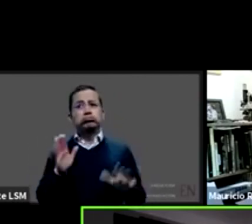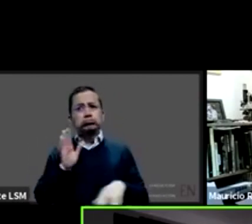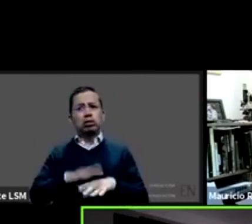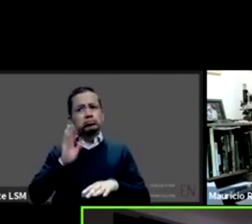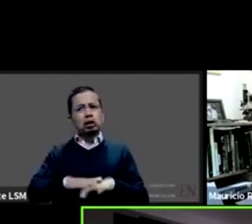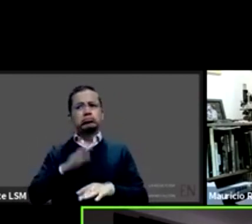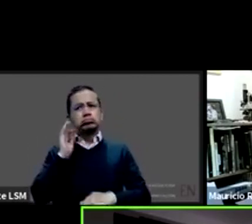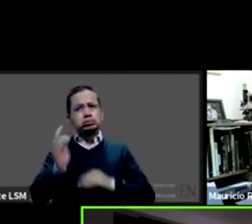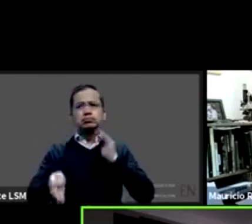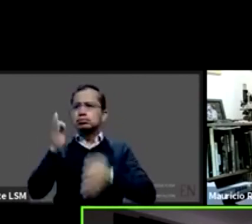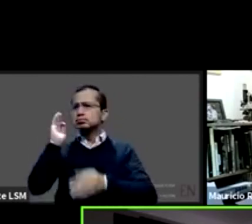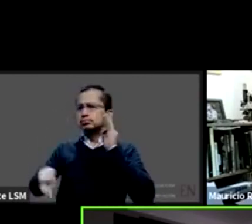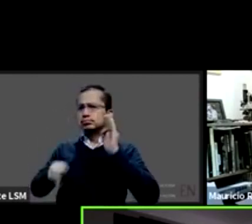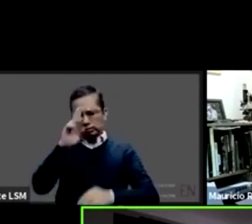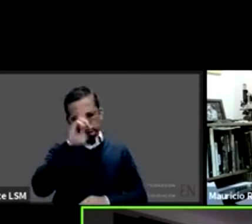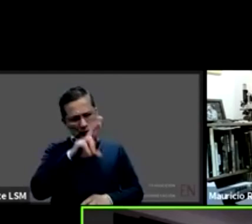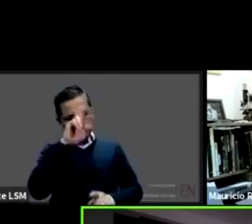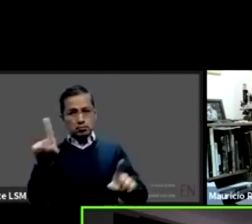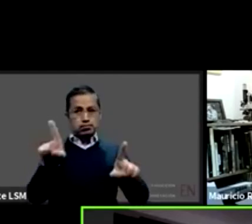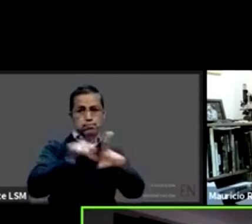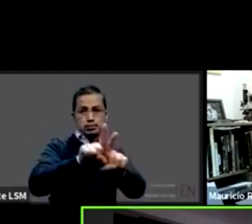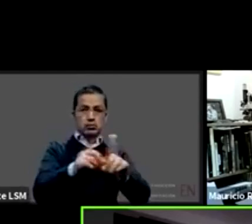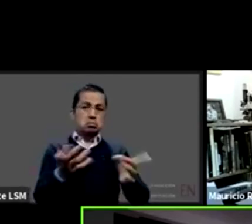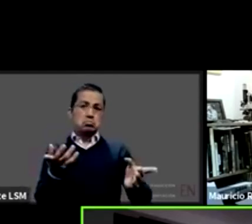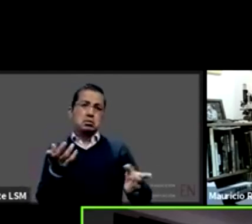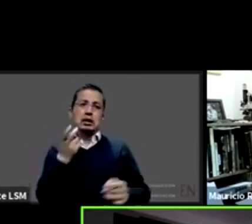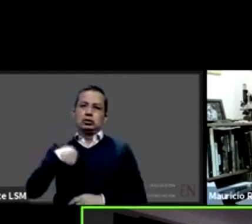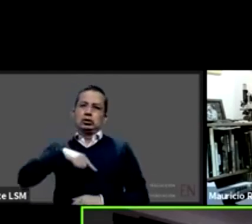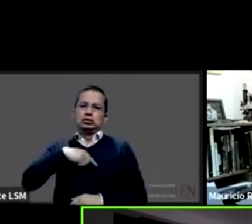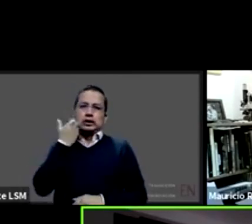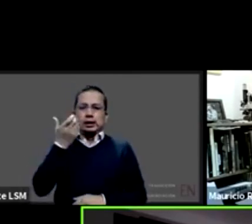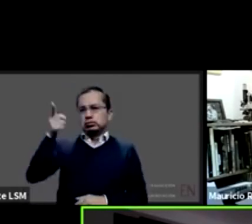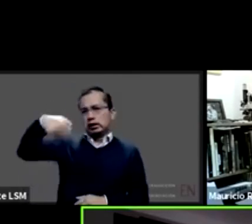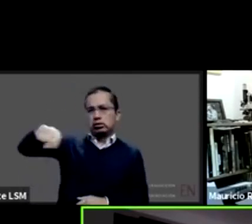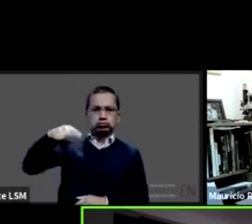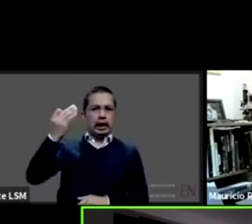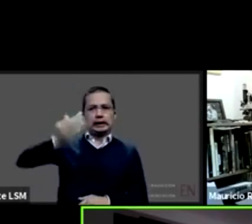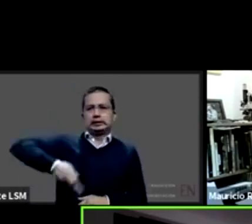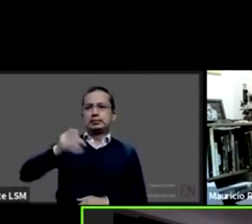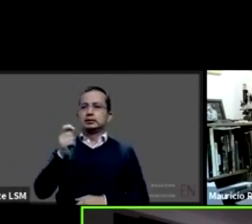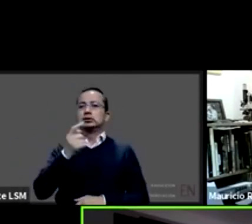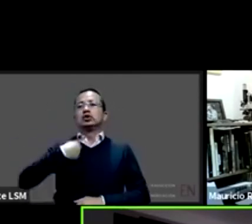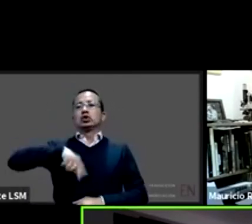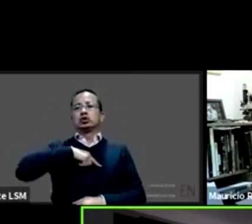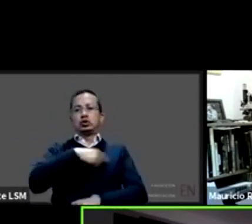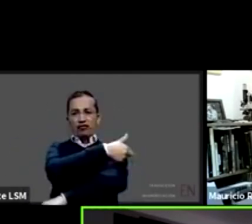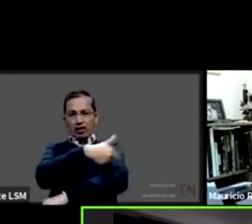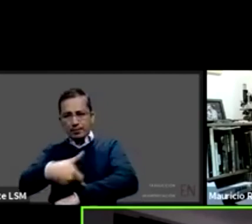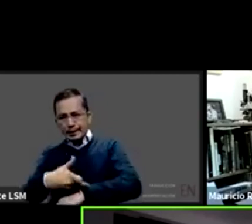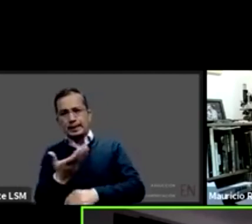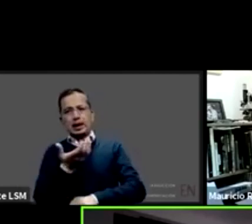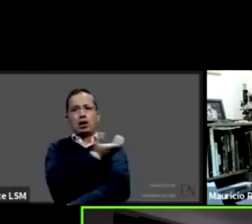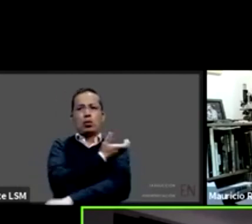sepan las familias los acompañantes los asistentes personales las personas con discapacidad que tienen todo un marco de derechos